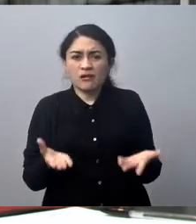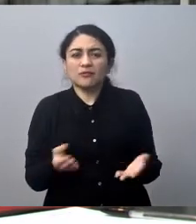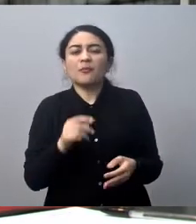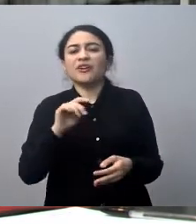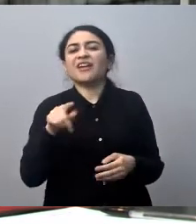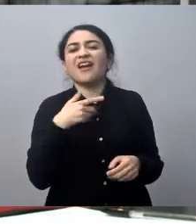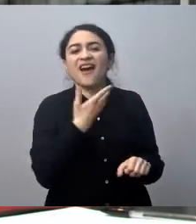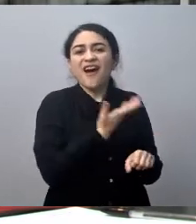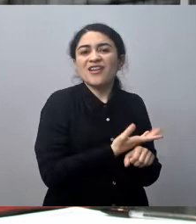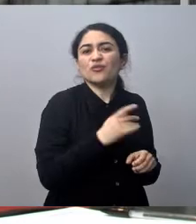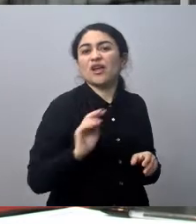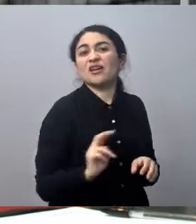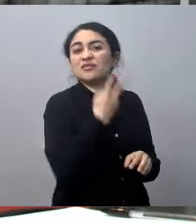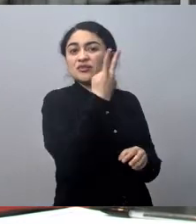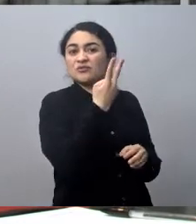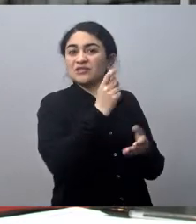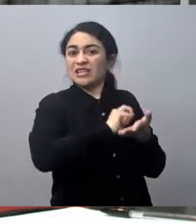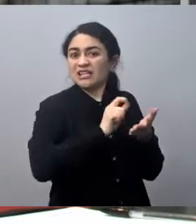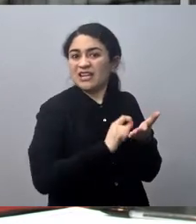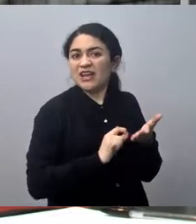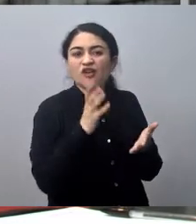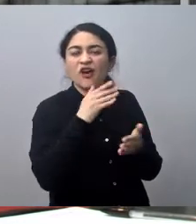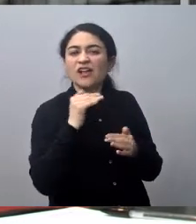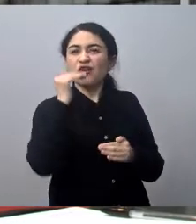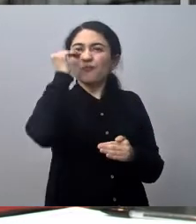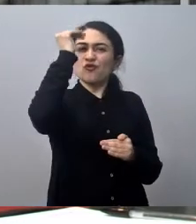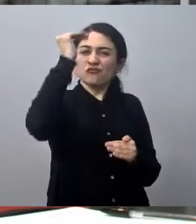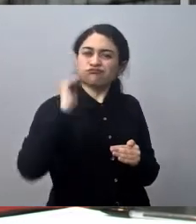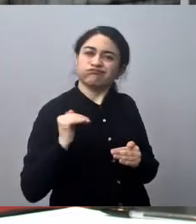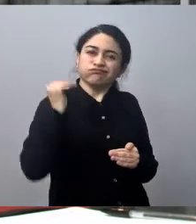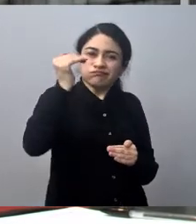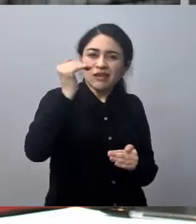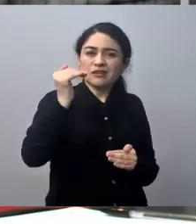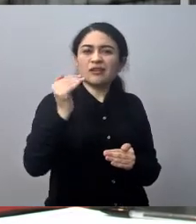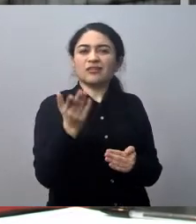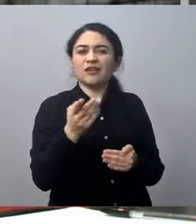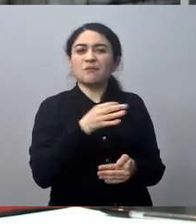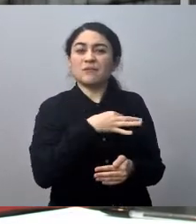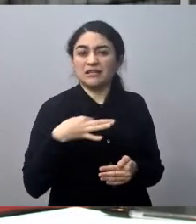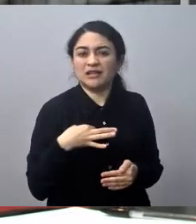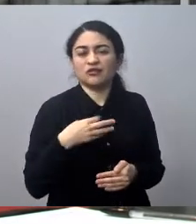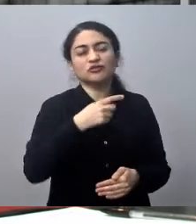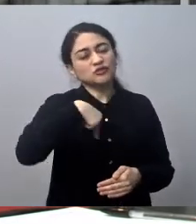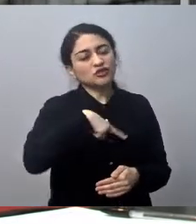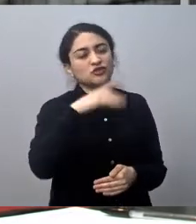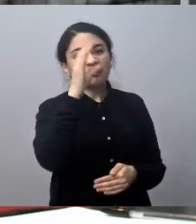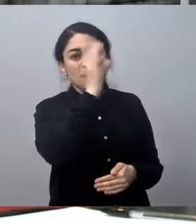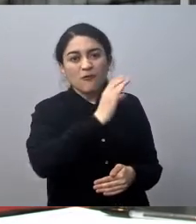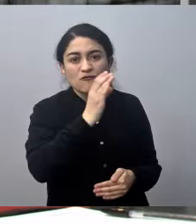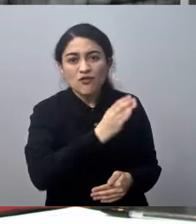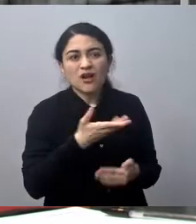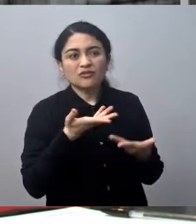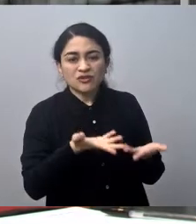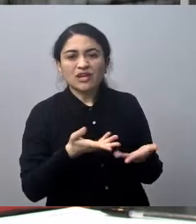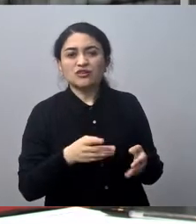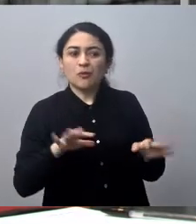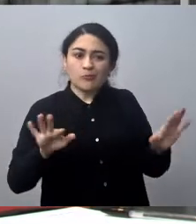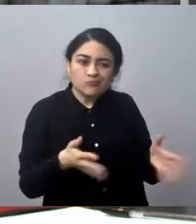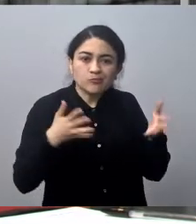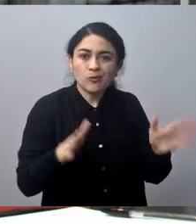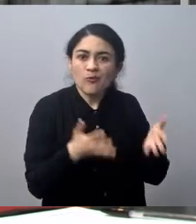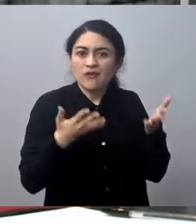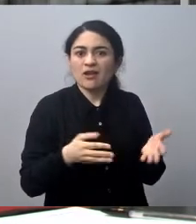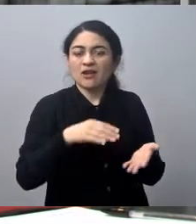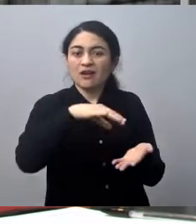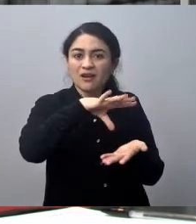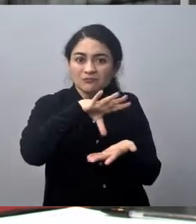subsecretaría, no tiene el rango de ministerio. Y eso es lo que nosotros buscamos, es que definitivamente podamos potenciar a nuestro país